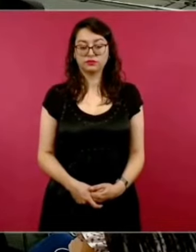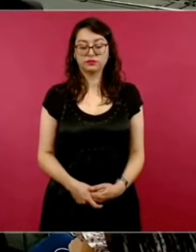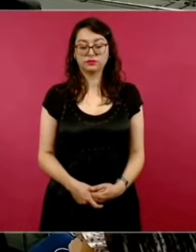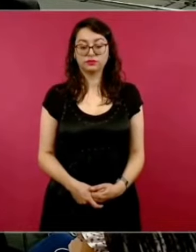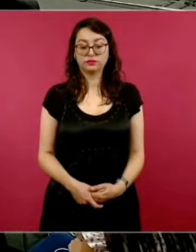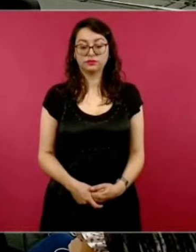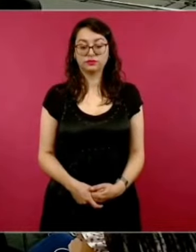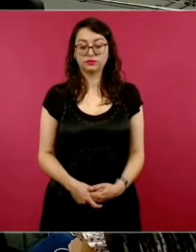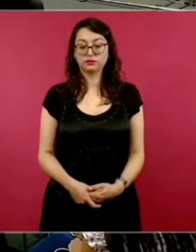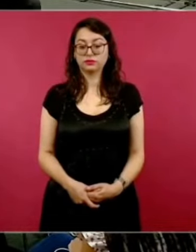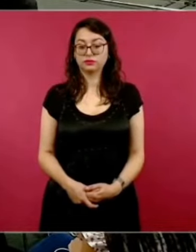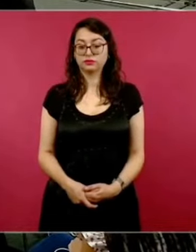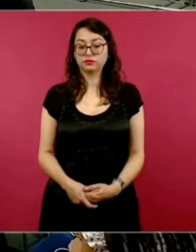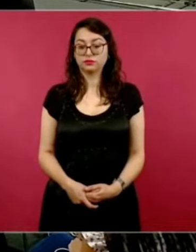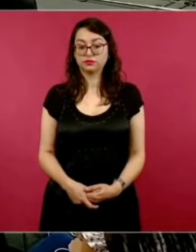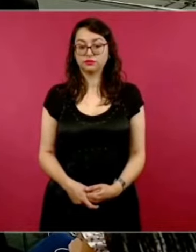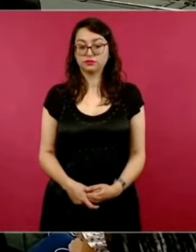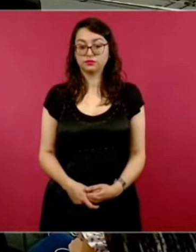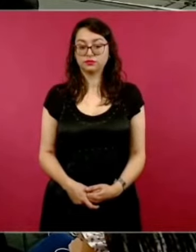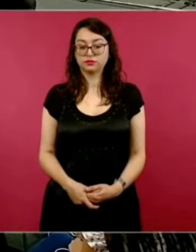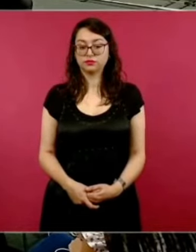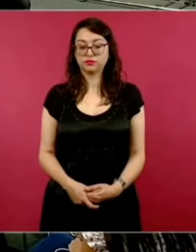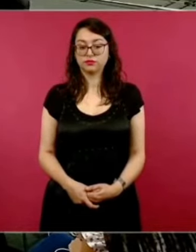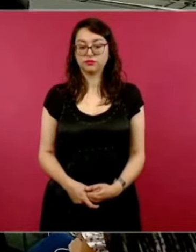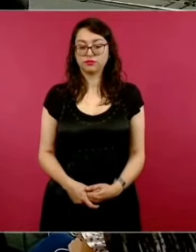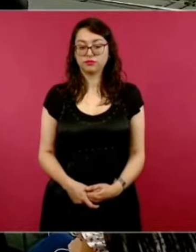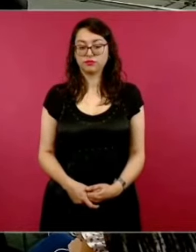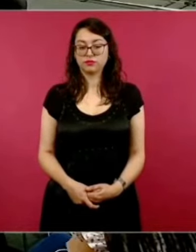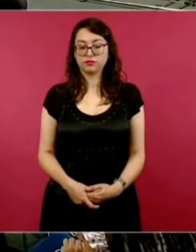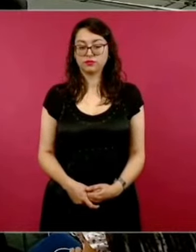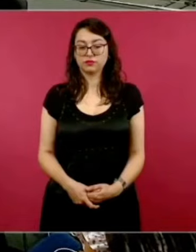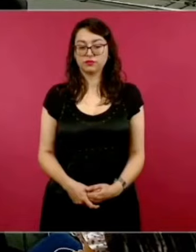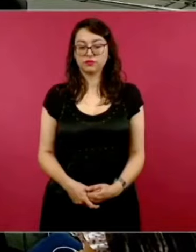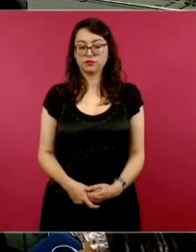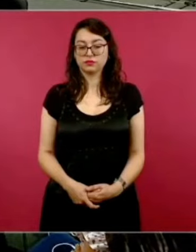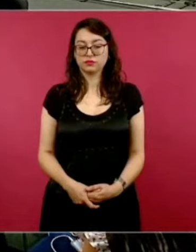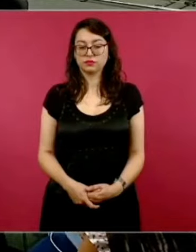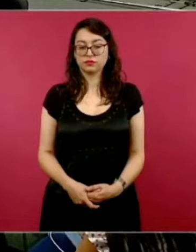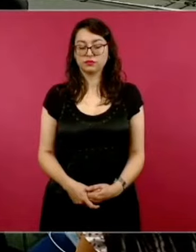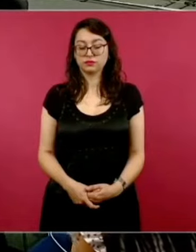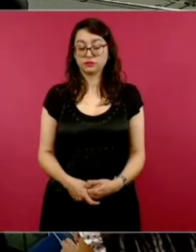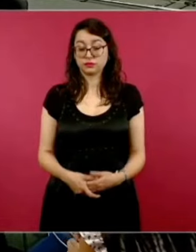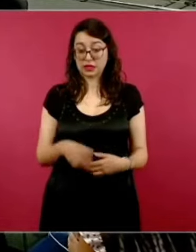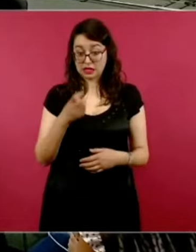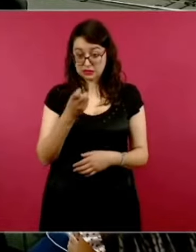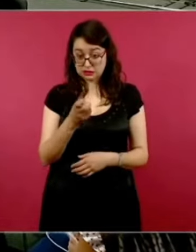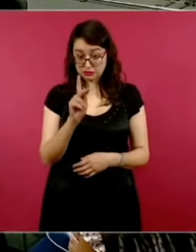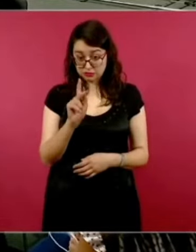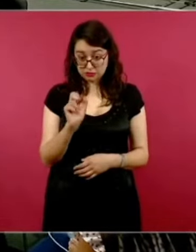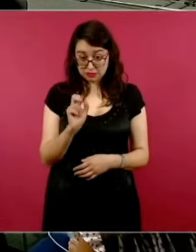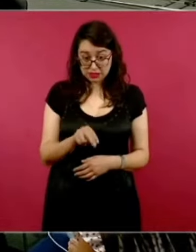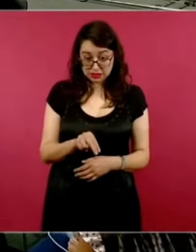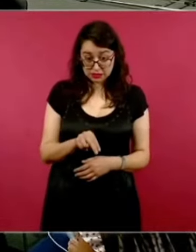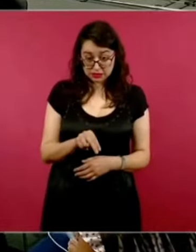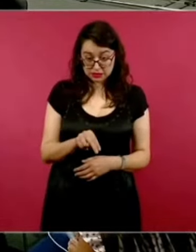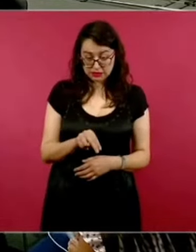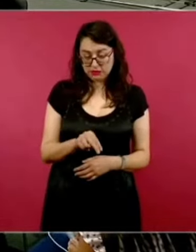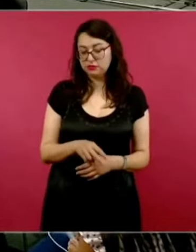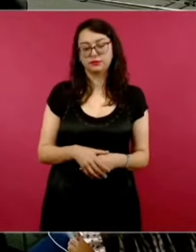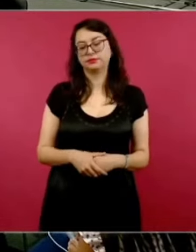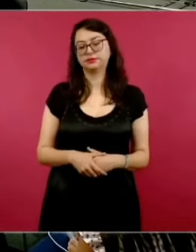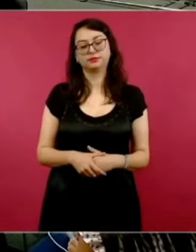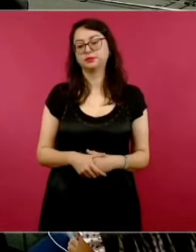No, pero no saqué el pan. No sé si esto sea. No, no puede ser. No puede ser.